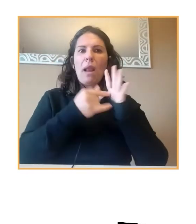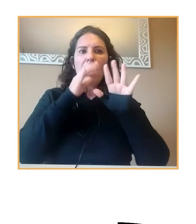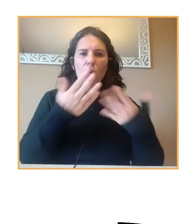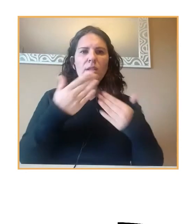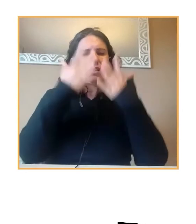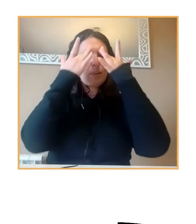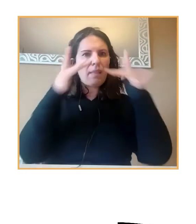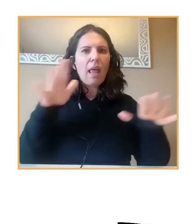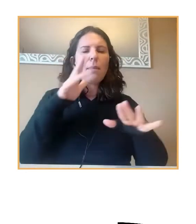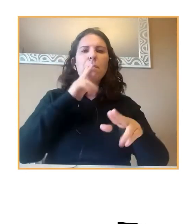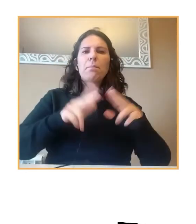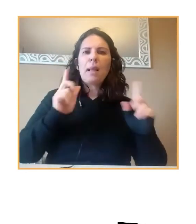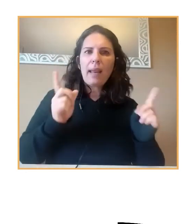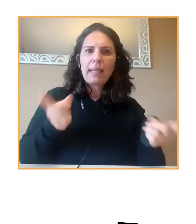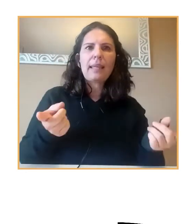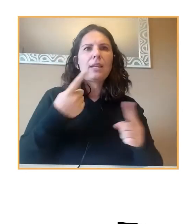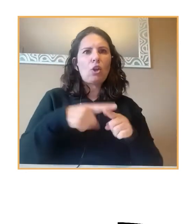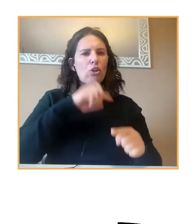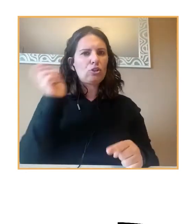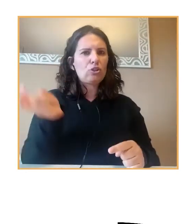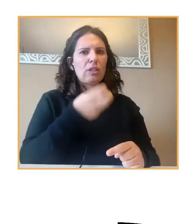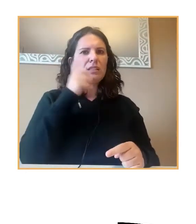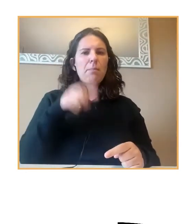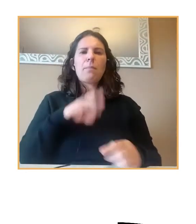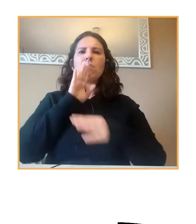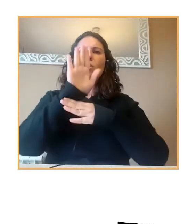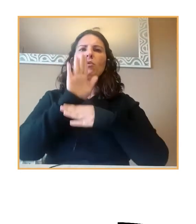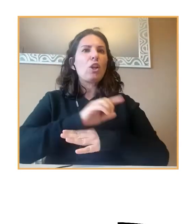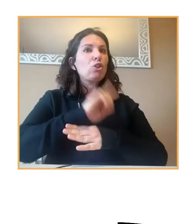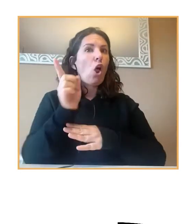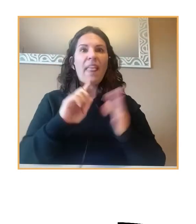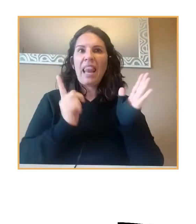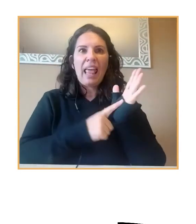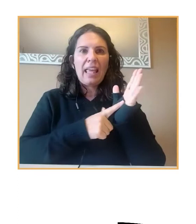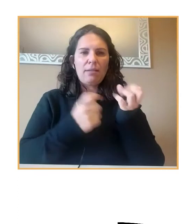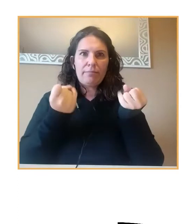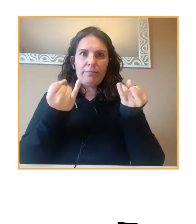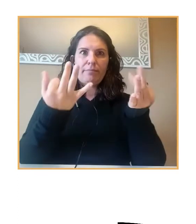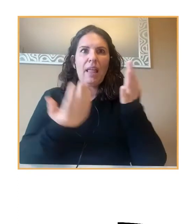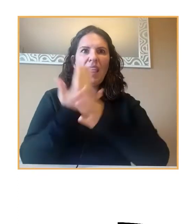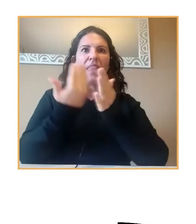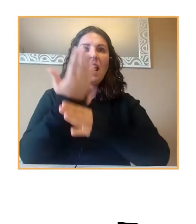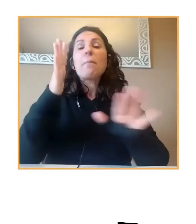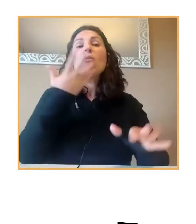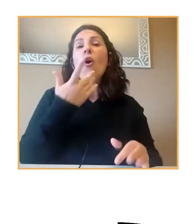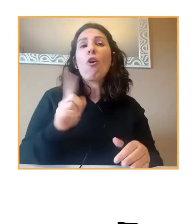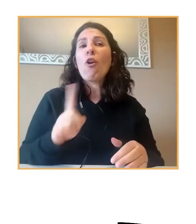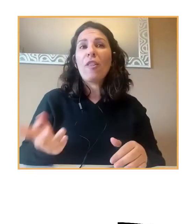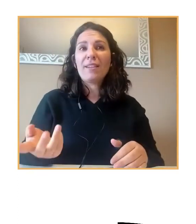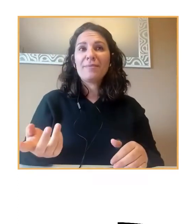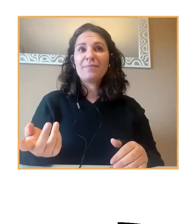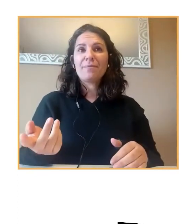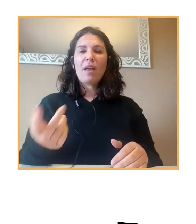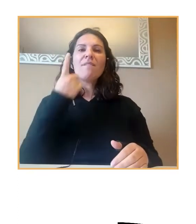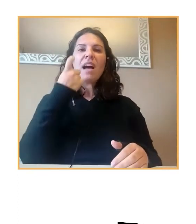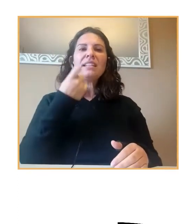prevenir hay proposiciones no de ley a teniente porrillo cada día pero no las conocemos o sea hay una falta de